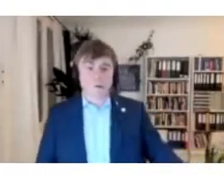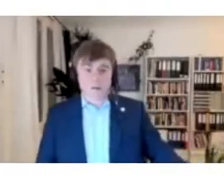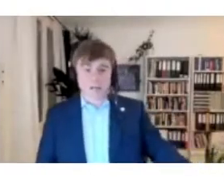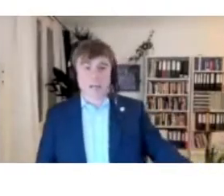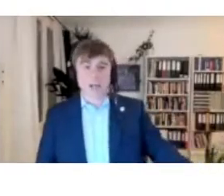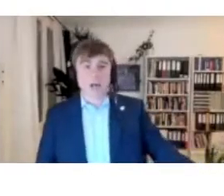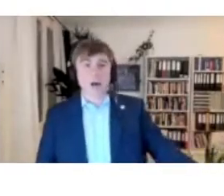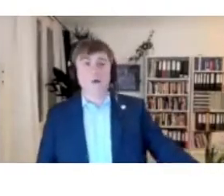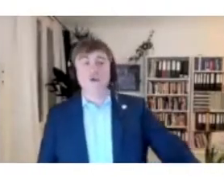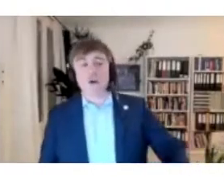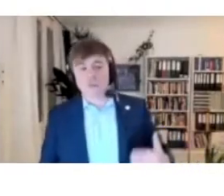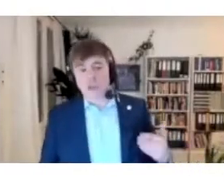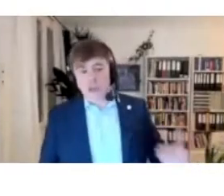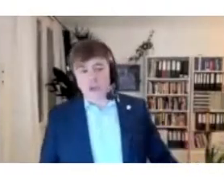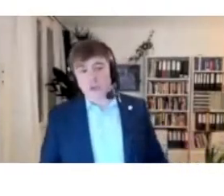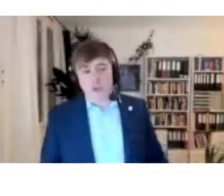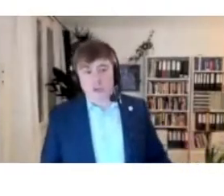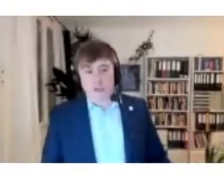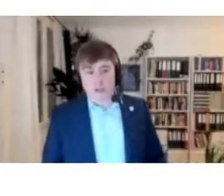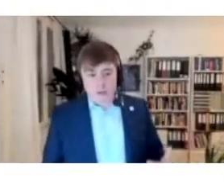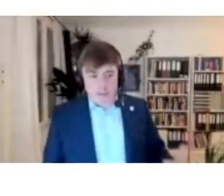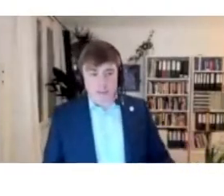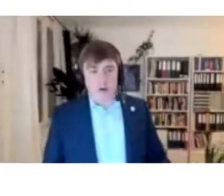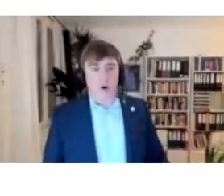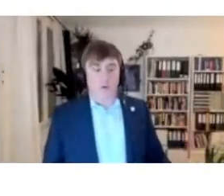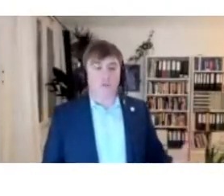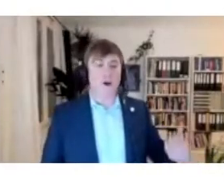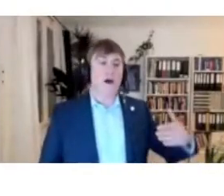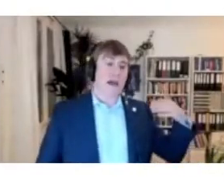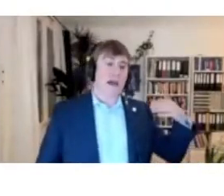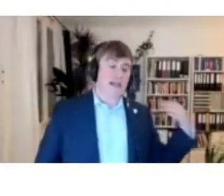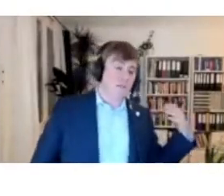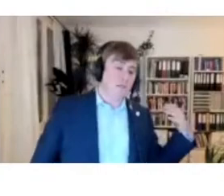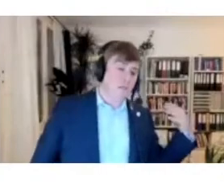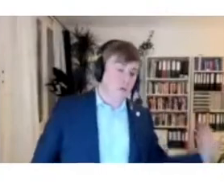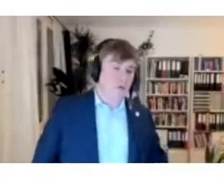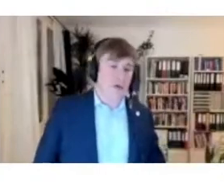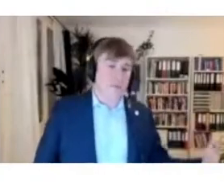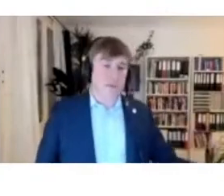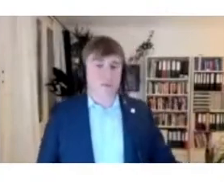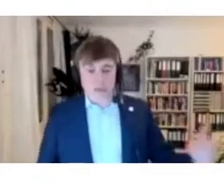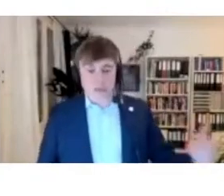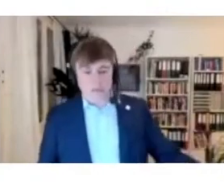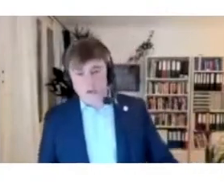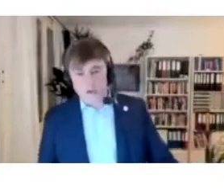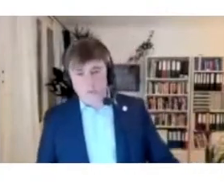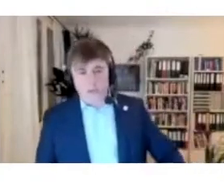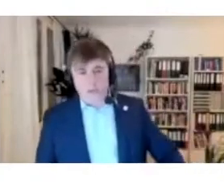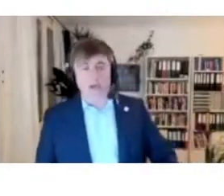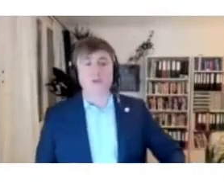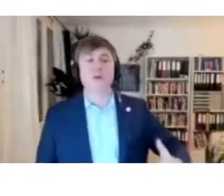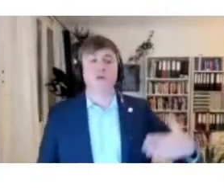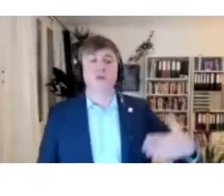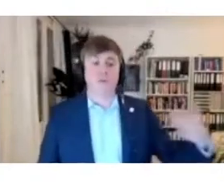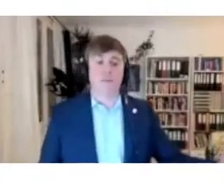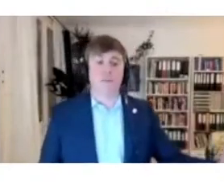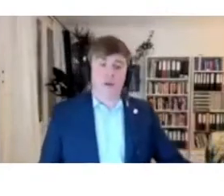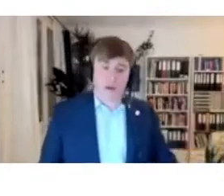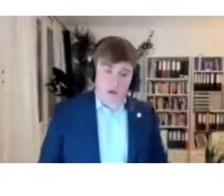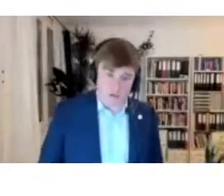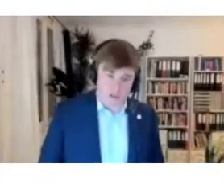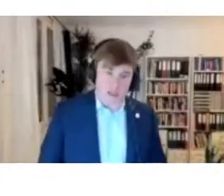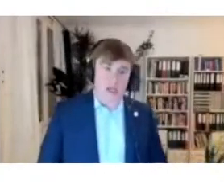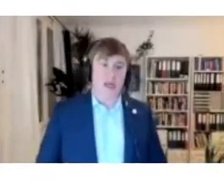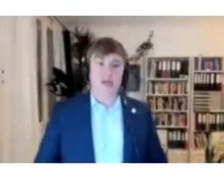telecom company, que often incluye el riesgo de ningún error de la data volumen. Entonces, puede ser